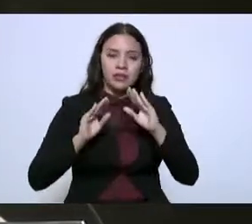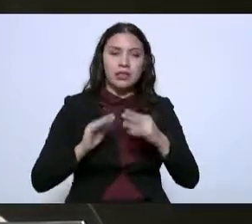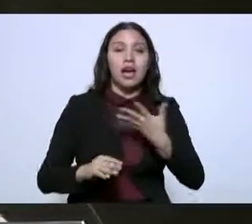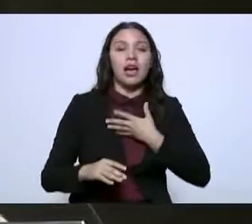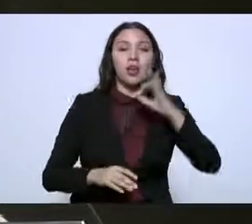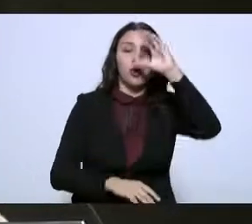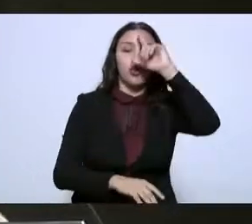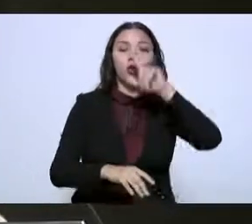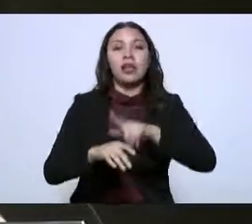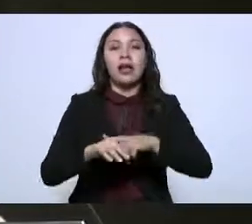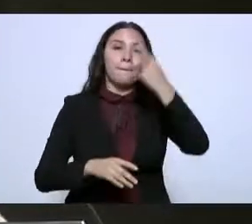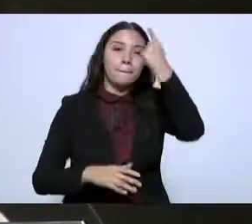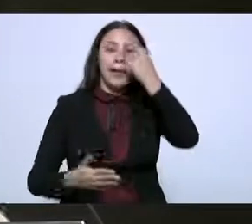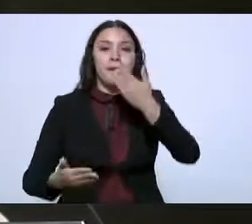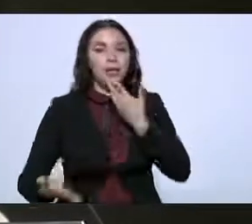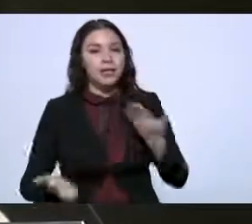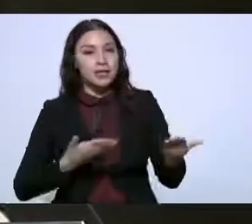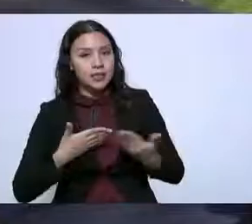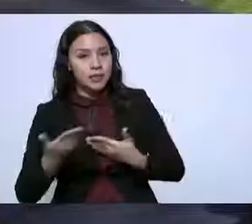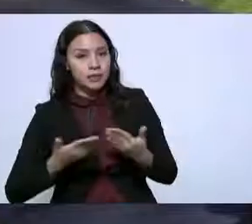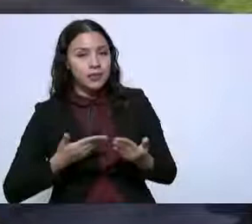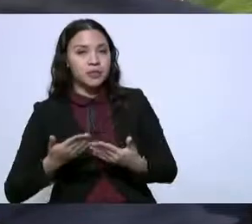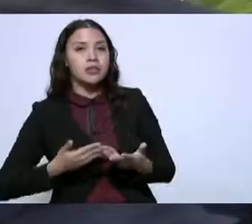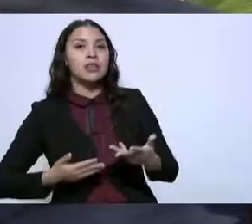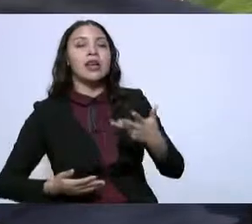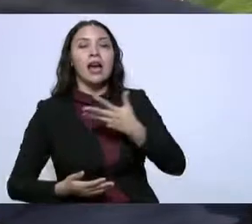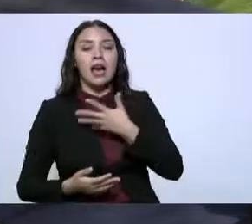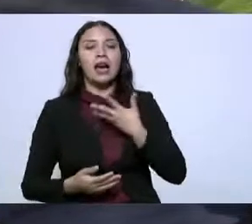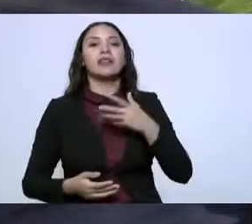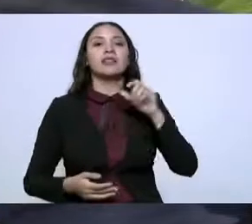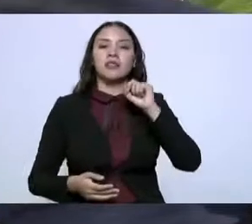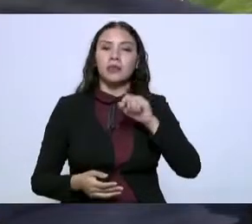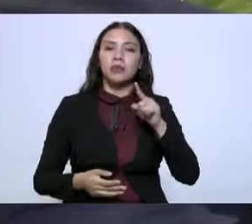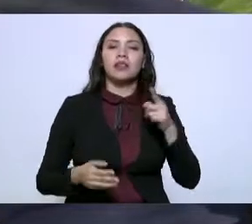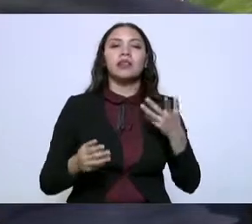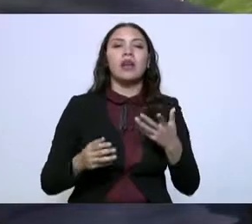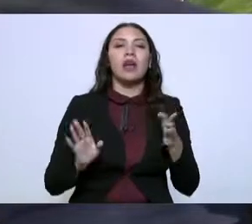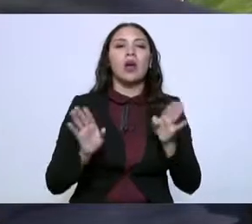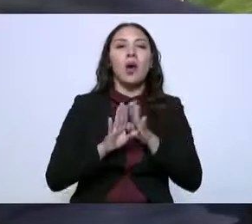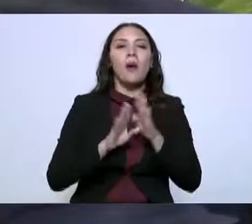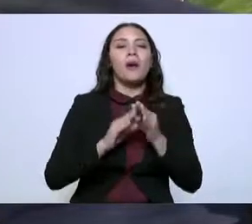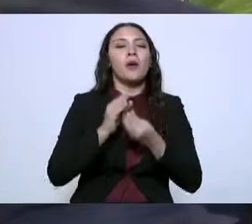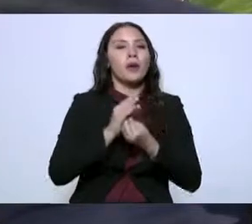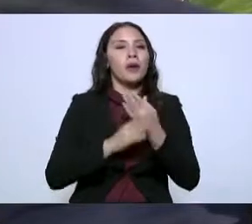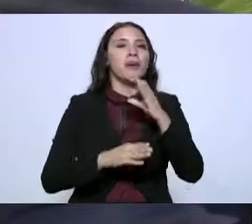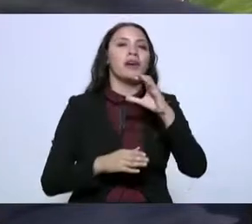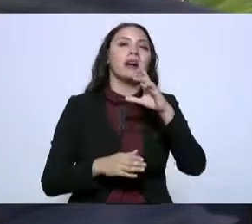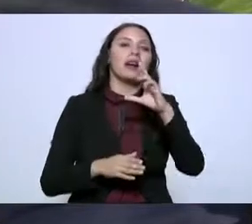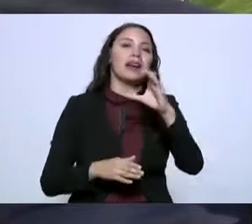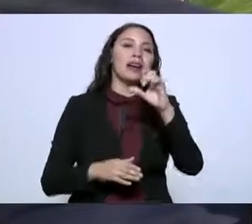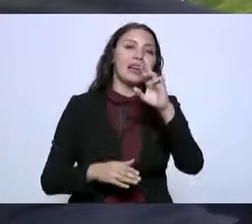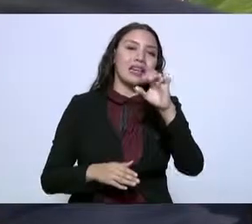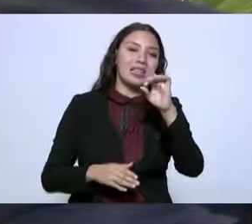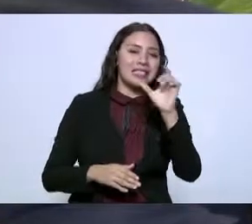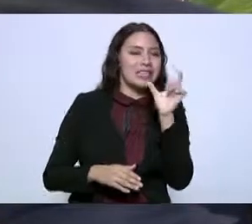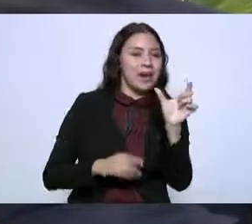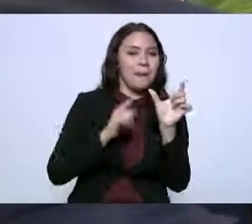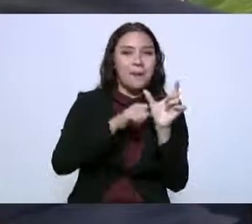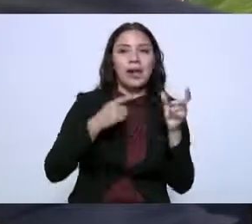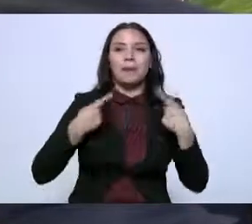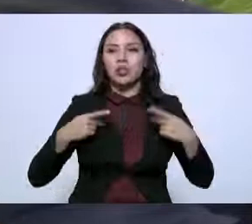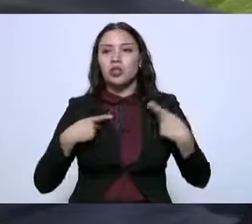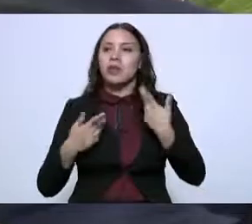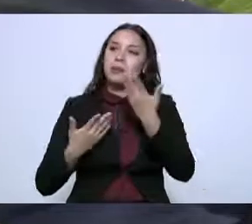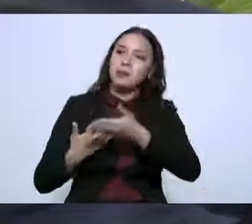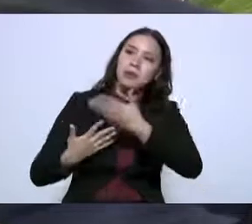cultura de calidad de servicio también habremos de refrendar credenciales a los guías de turistas formación de